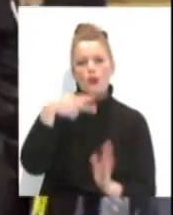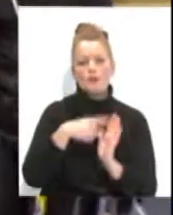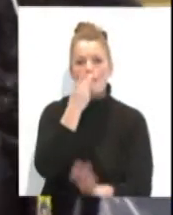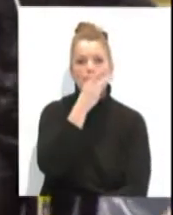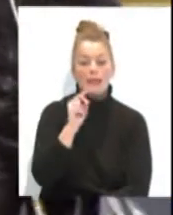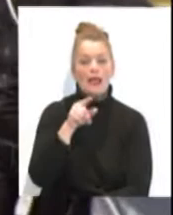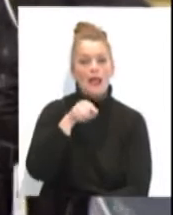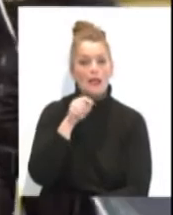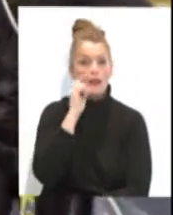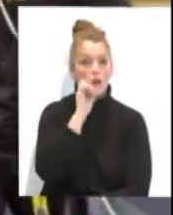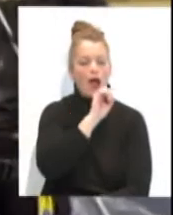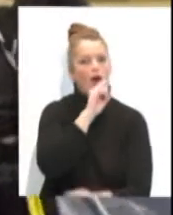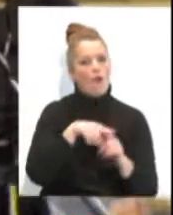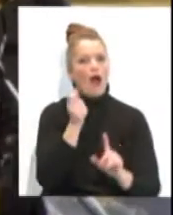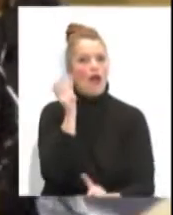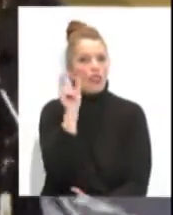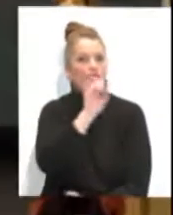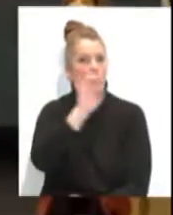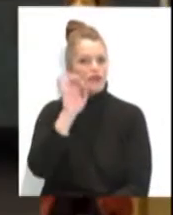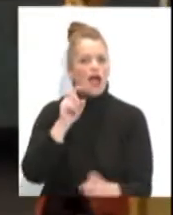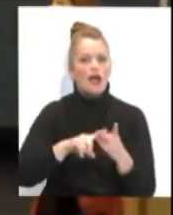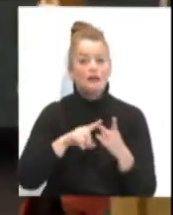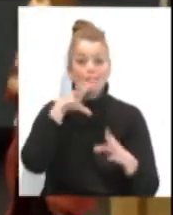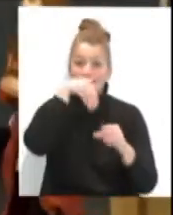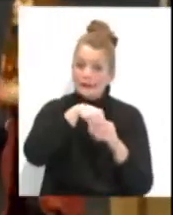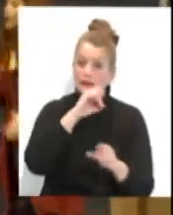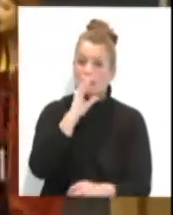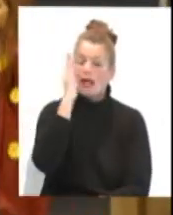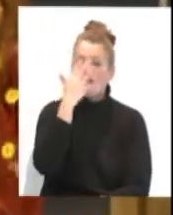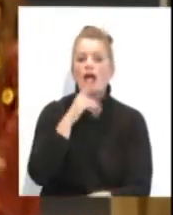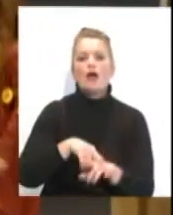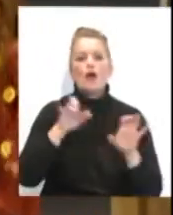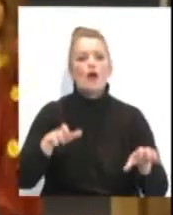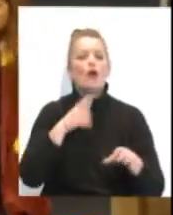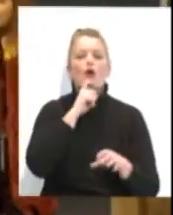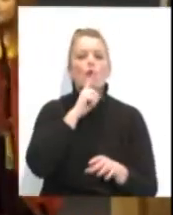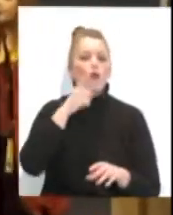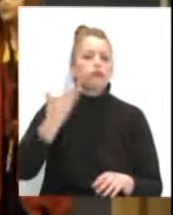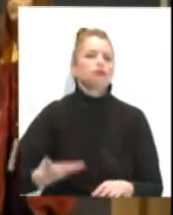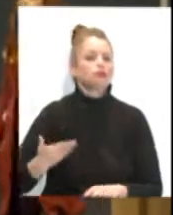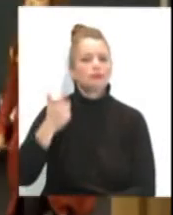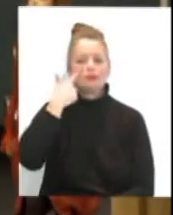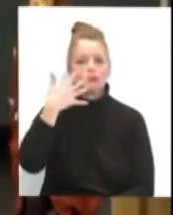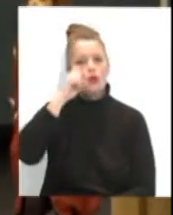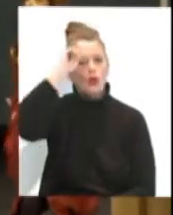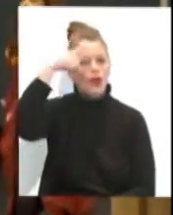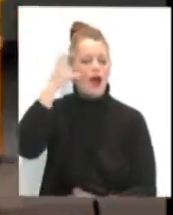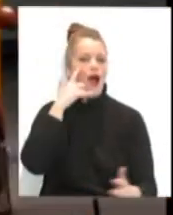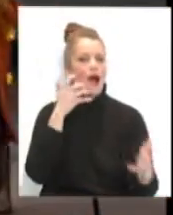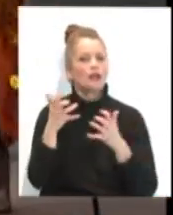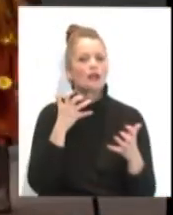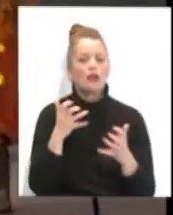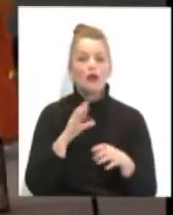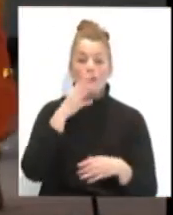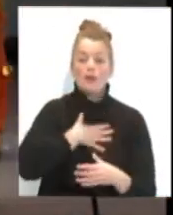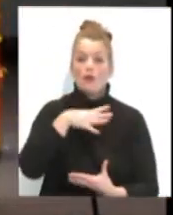Estas cifras evidencian el enorme interés que existe en torno al Carnaval de Cádiz como acontecimiento cultural y artístico en un momento en